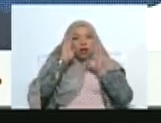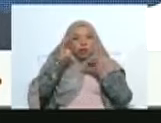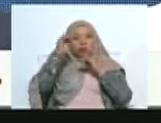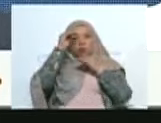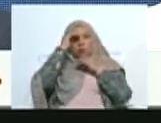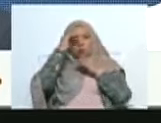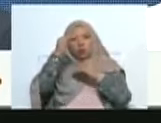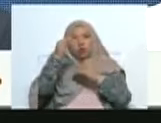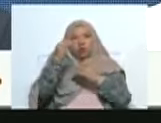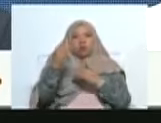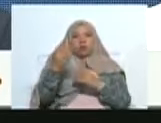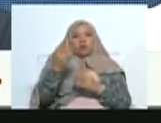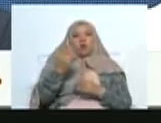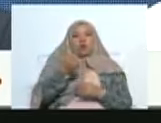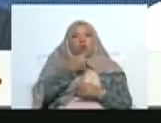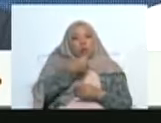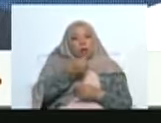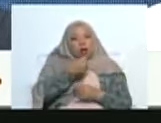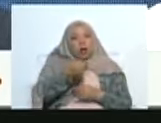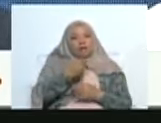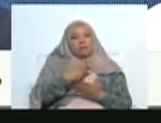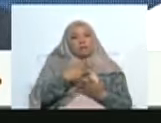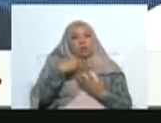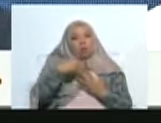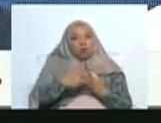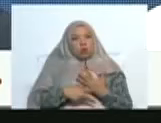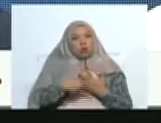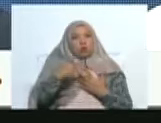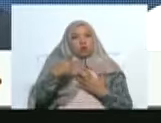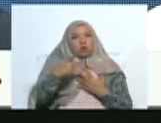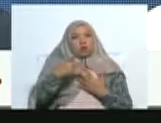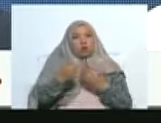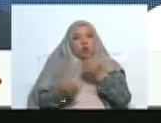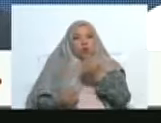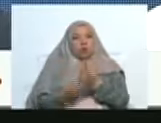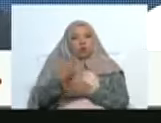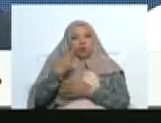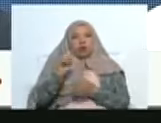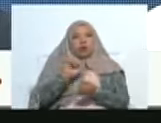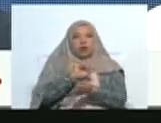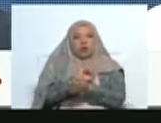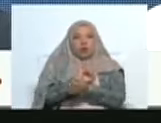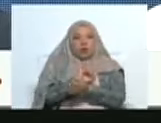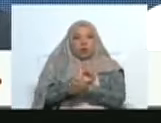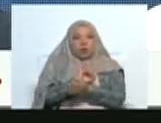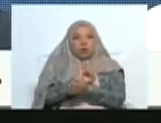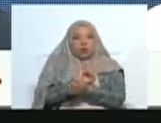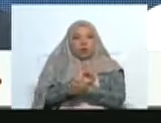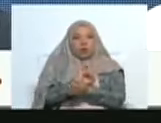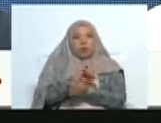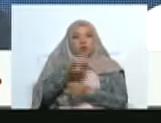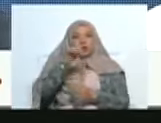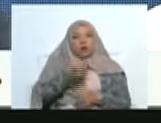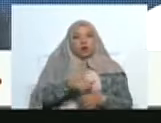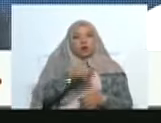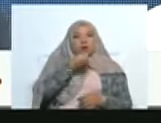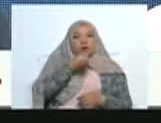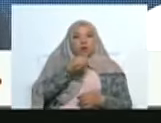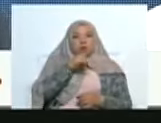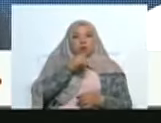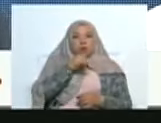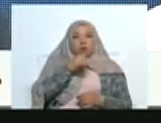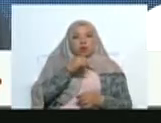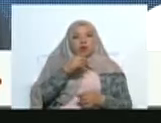que él habría dicho en esta entrega de Con Maduro Más respecto a la captura de funcionarios de alto nivel que estarían implicados en los